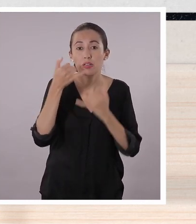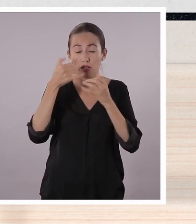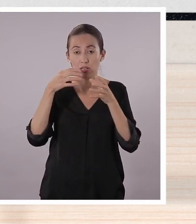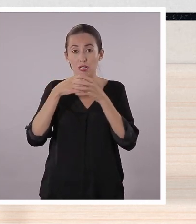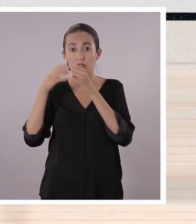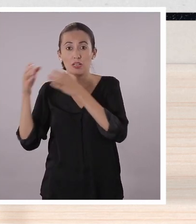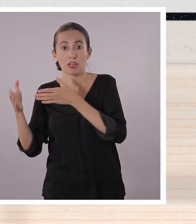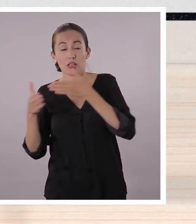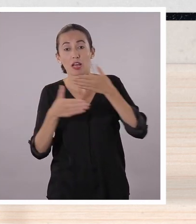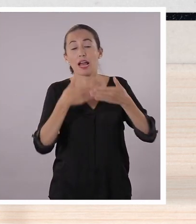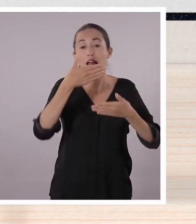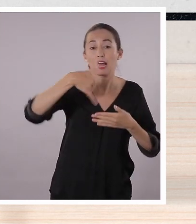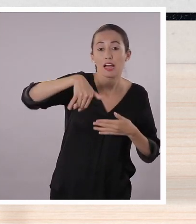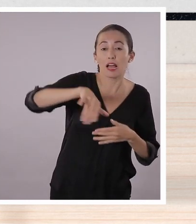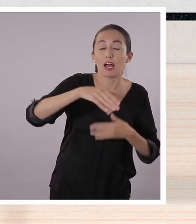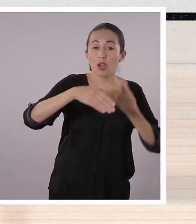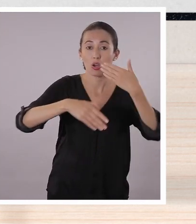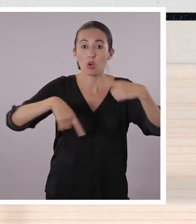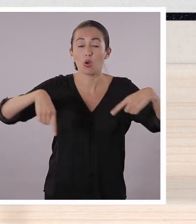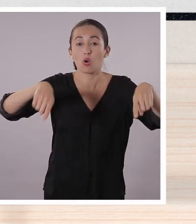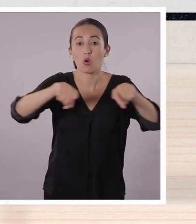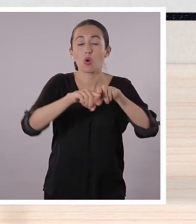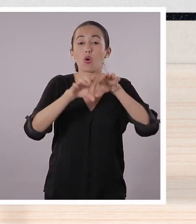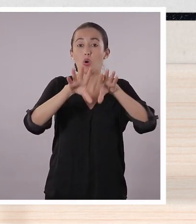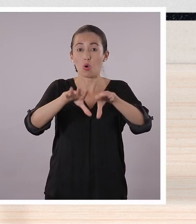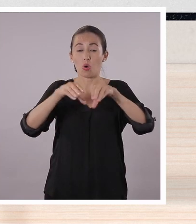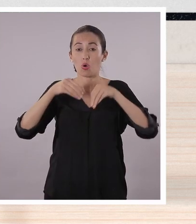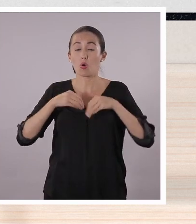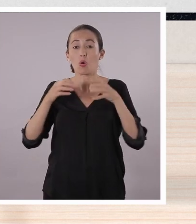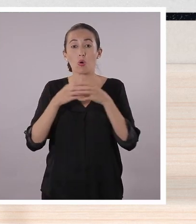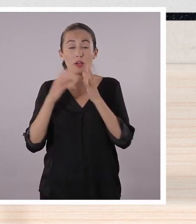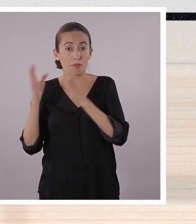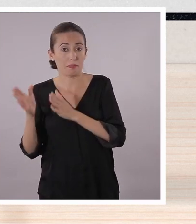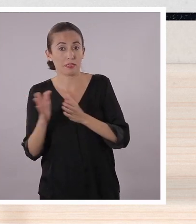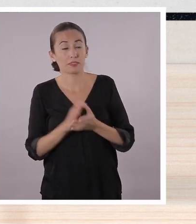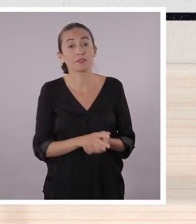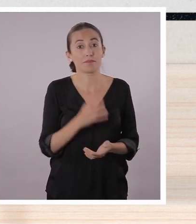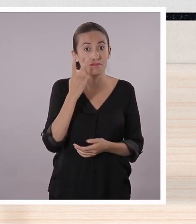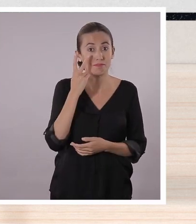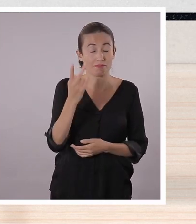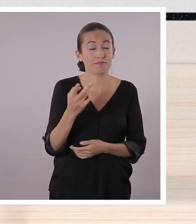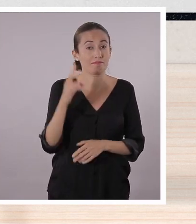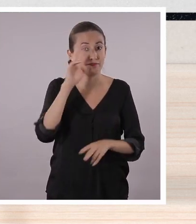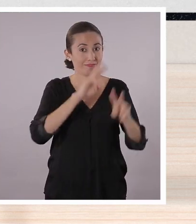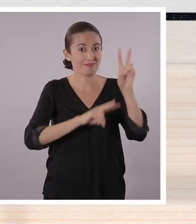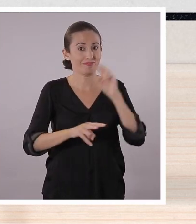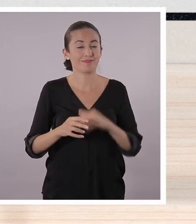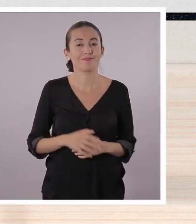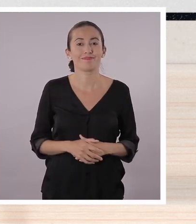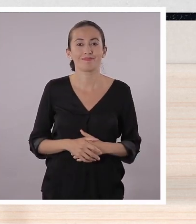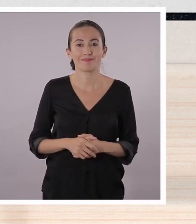algunos medios de comunicación de la antigüedad y también que hoy en día están presentes en el país? ¿Qué les parece si analizamos juntos?